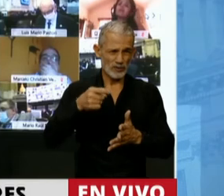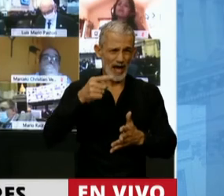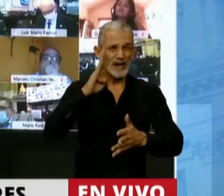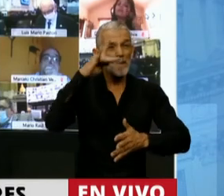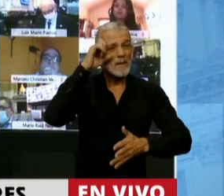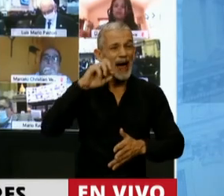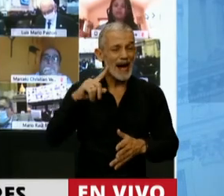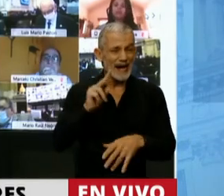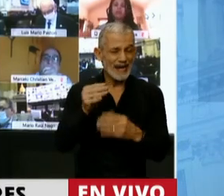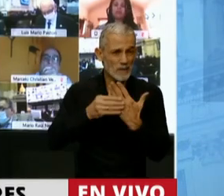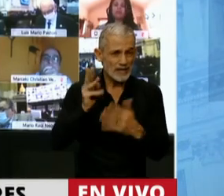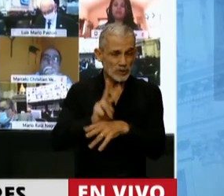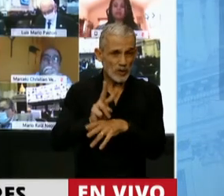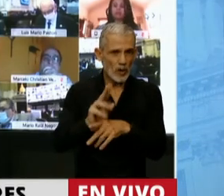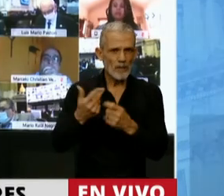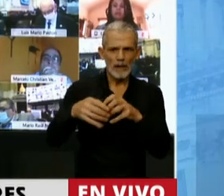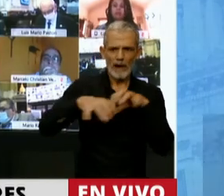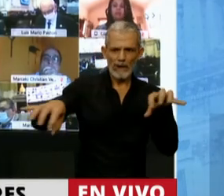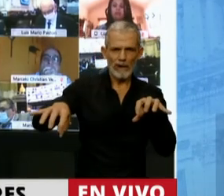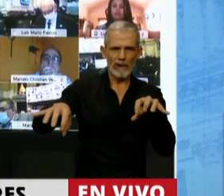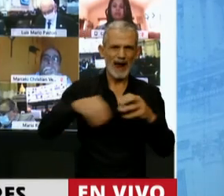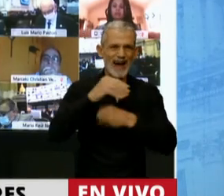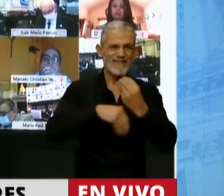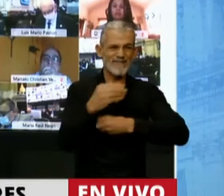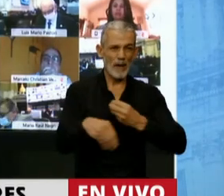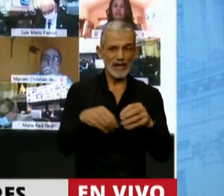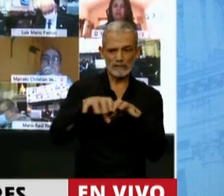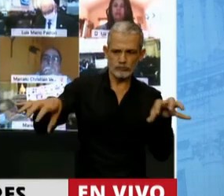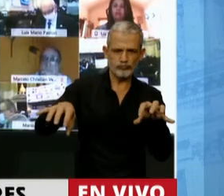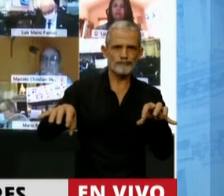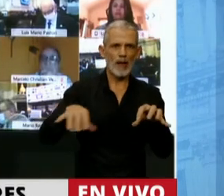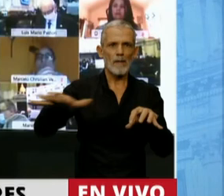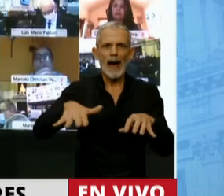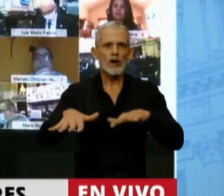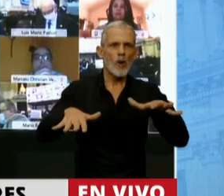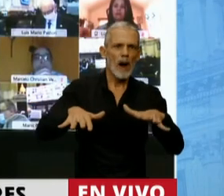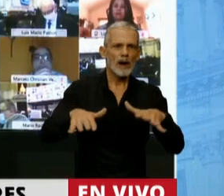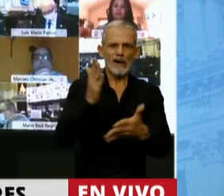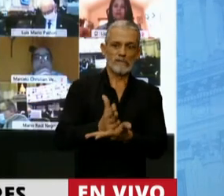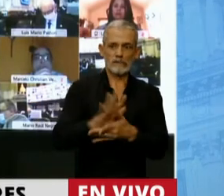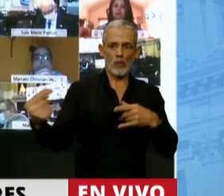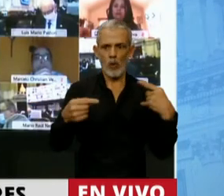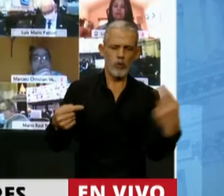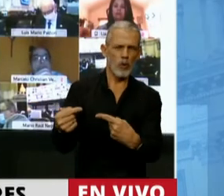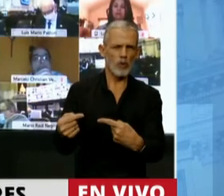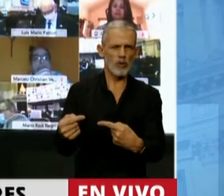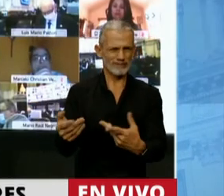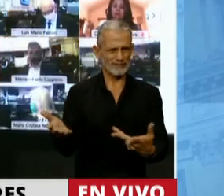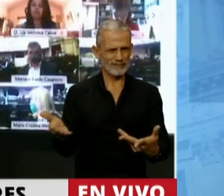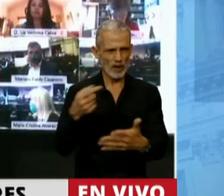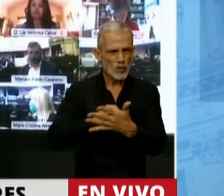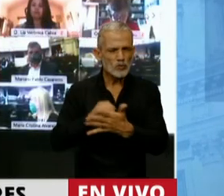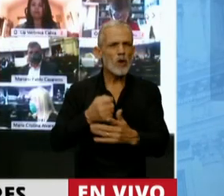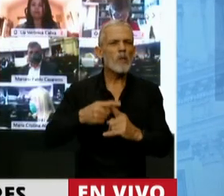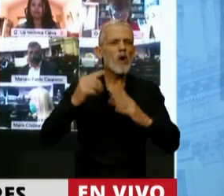maniobras divisionistas para dividir a las familias de los distintos barrios que están peleando por techo y vivienda. Ahí